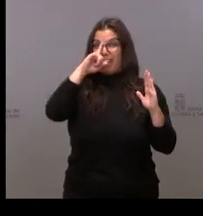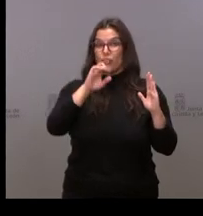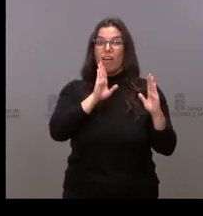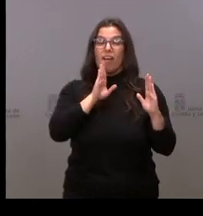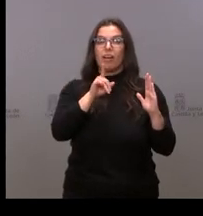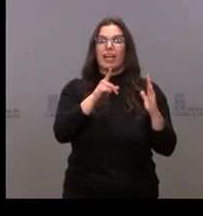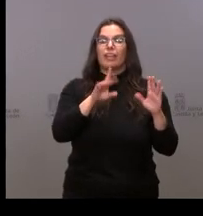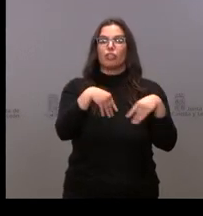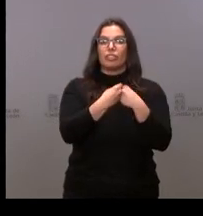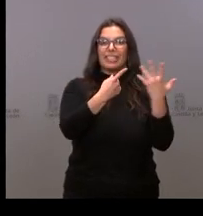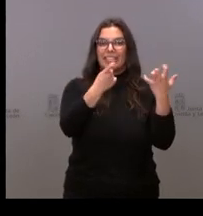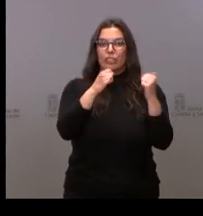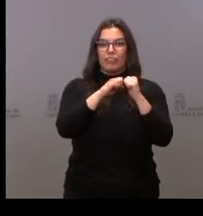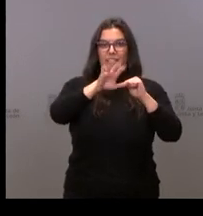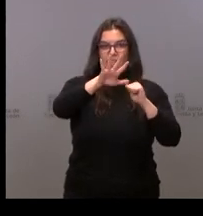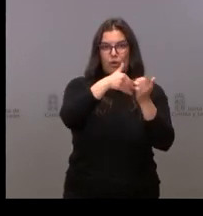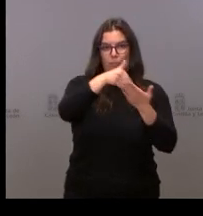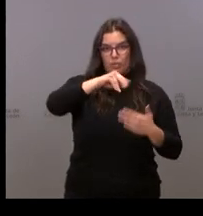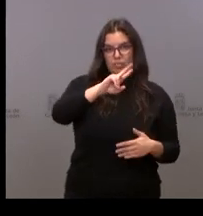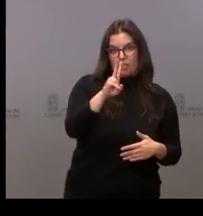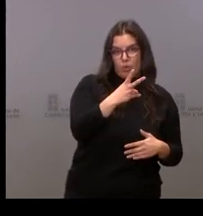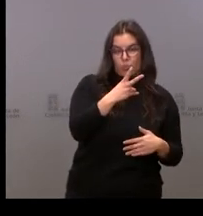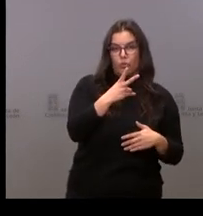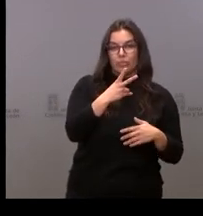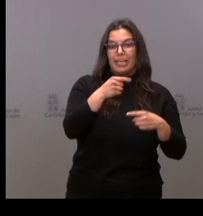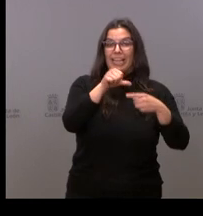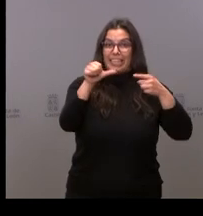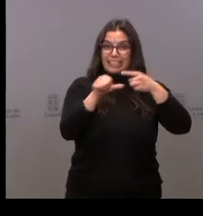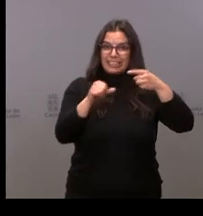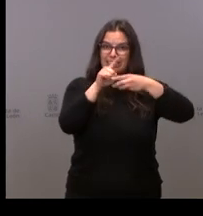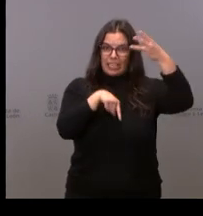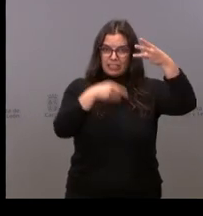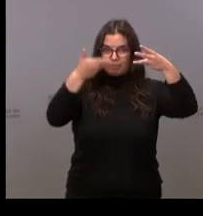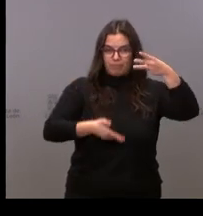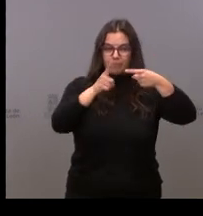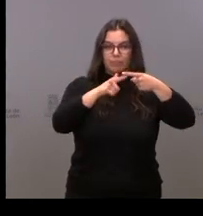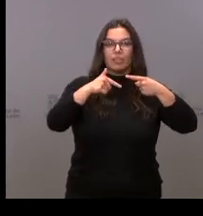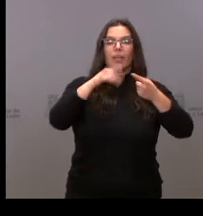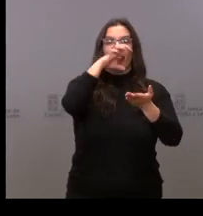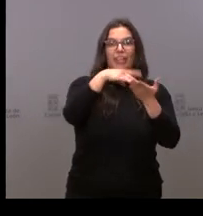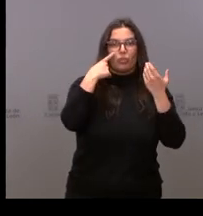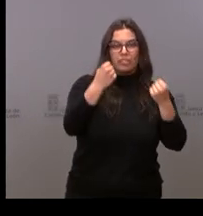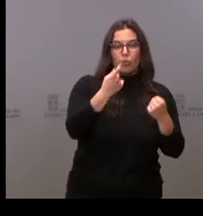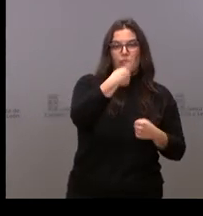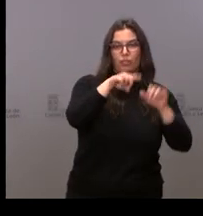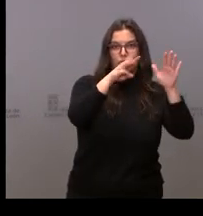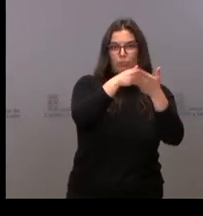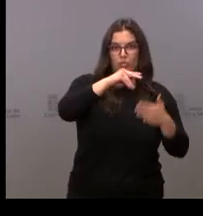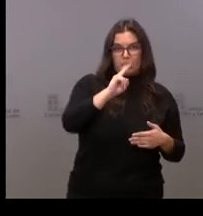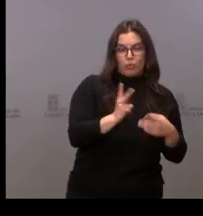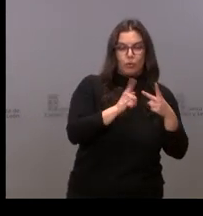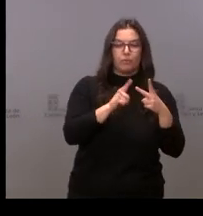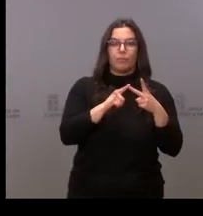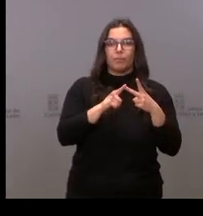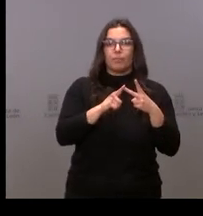625 millones de euros. En tres ejes esenciales, la inversión en atención primaria, 108 millones de euros. La